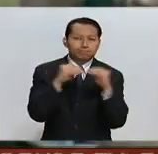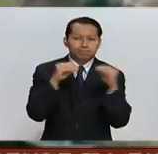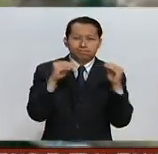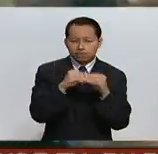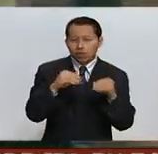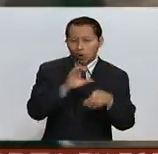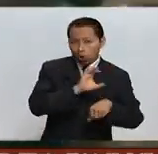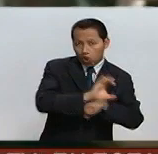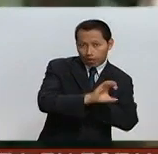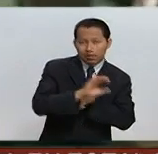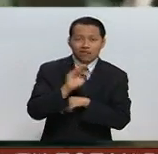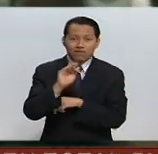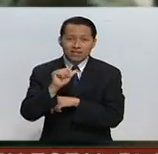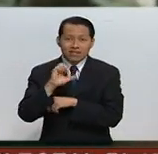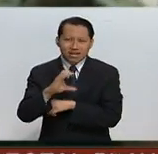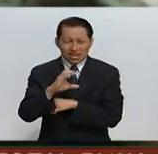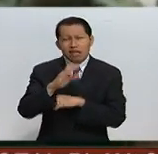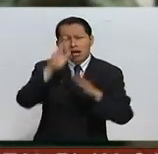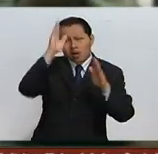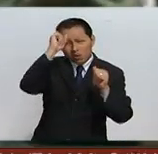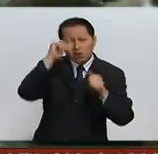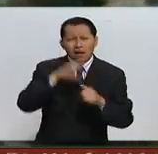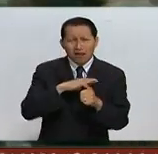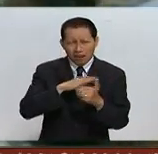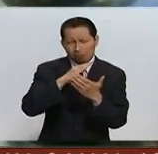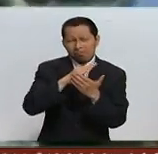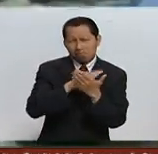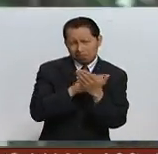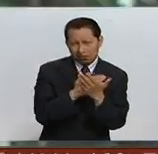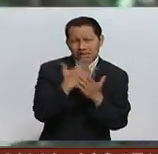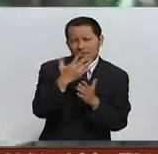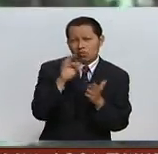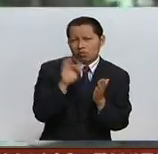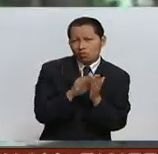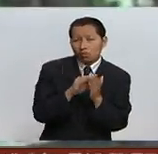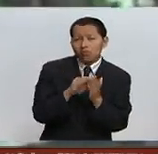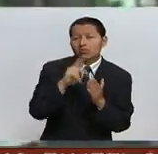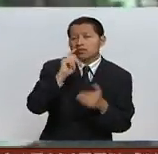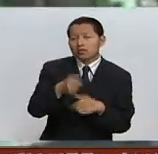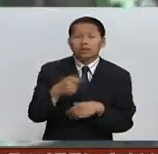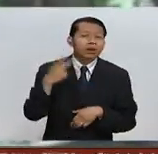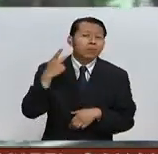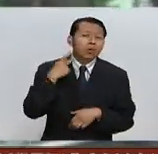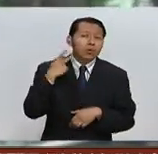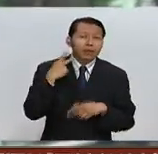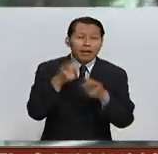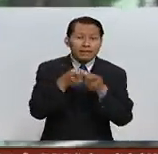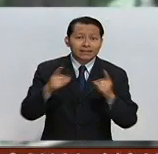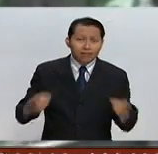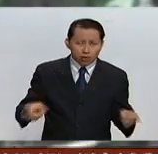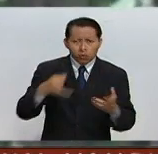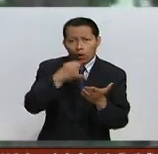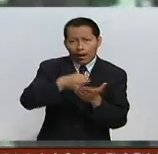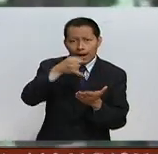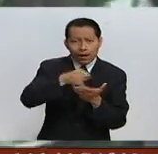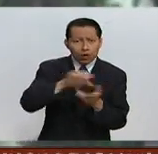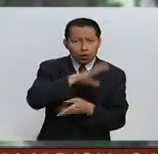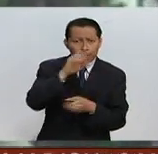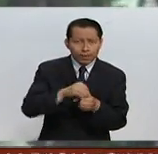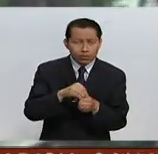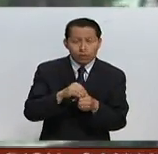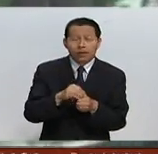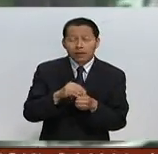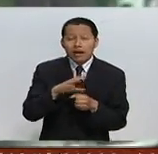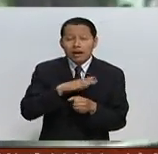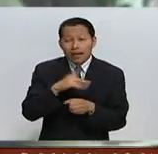FARC, se han alcanzado acuerdos sustanciales en los cinco puntos de la agenda que comprenden una política de desarrollo agrario integral, el abandono de